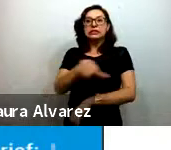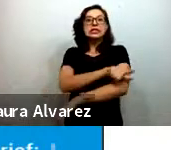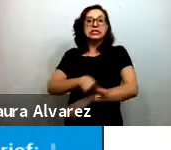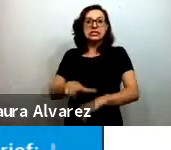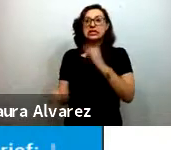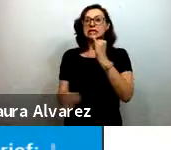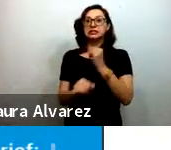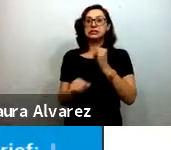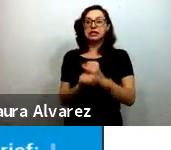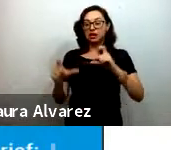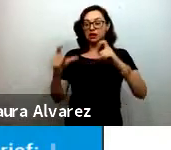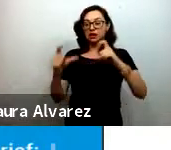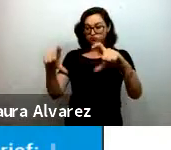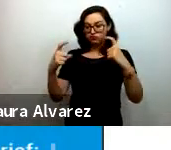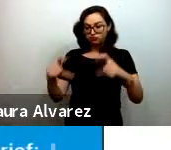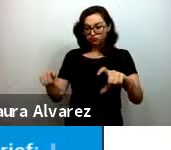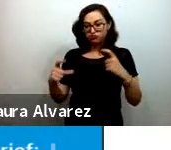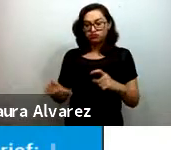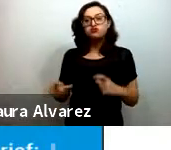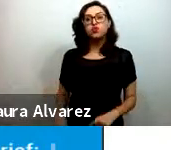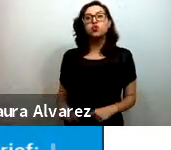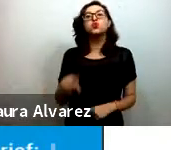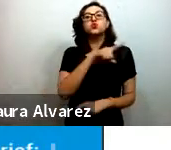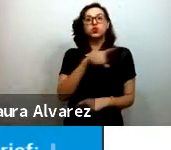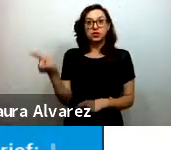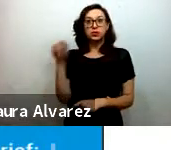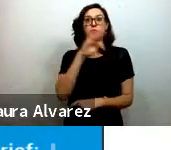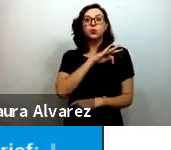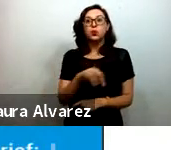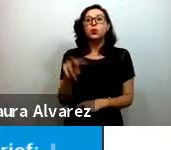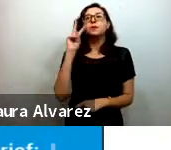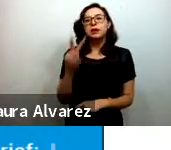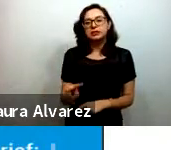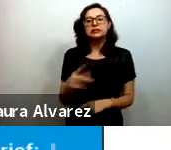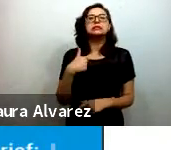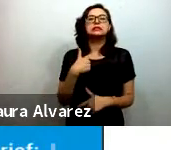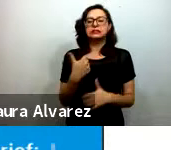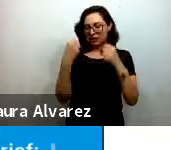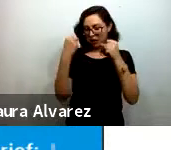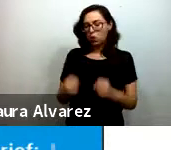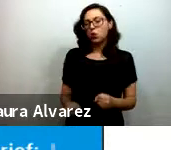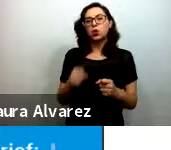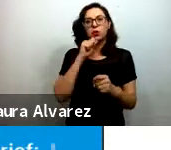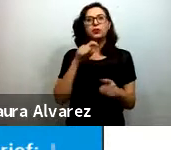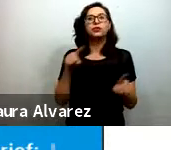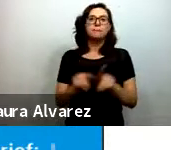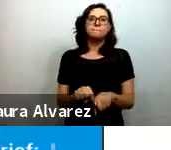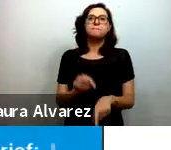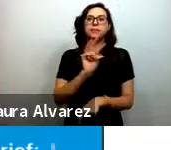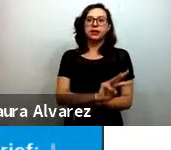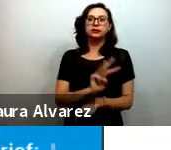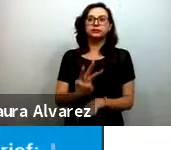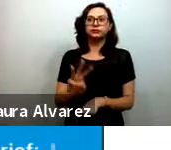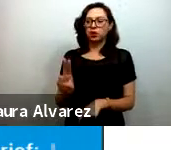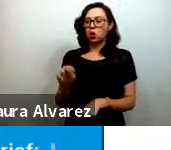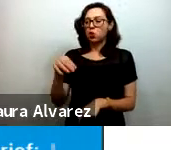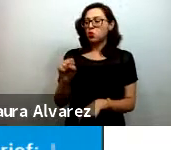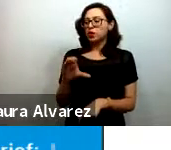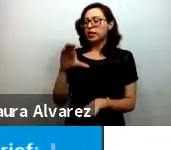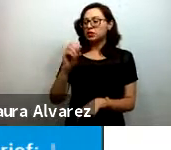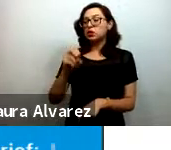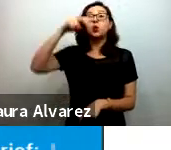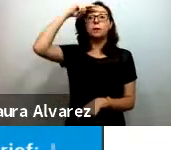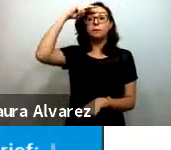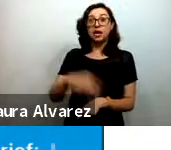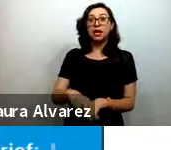imagino después del seminario va a estar disponible en la página de UNESCO México y los otros